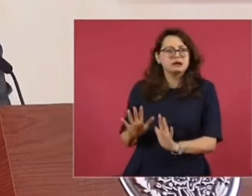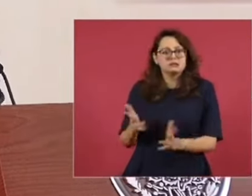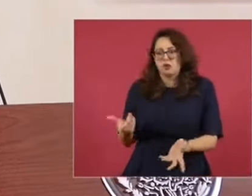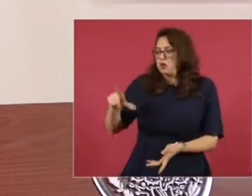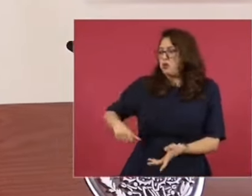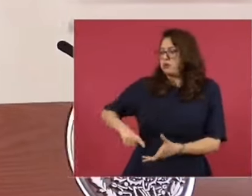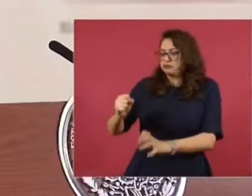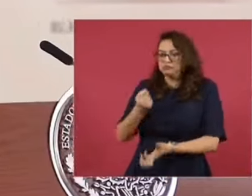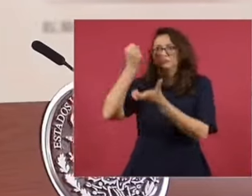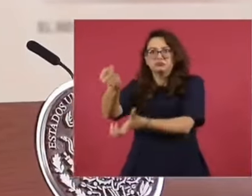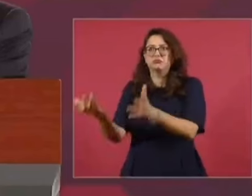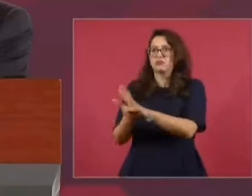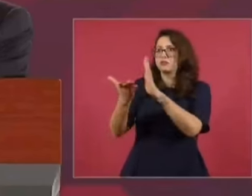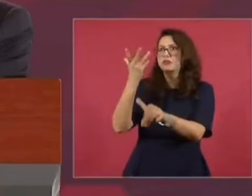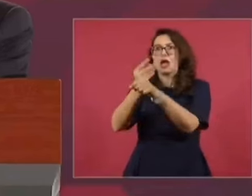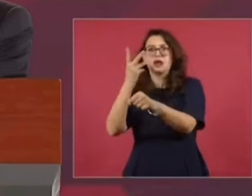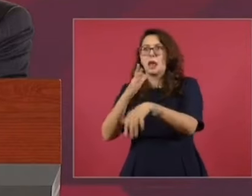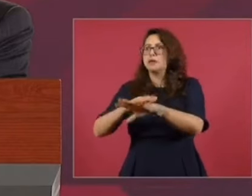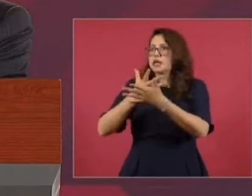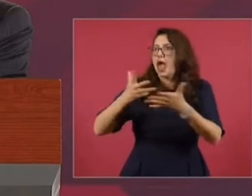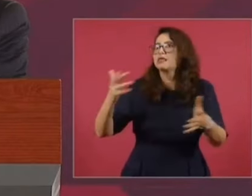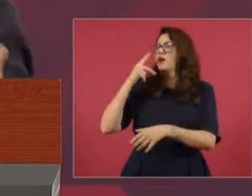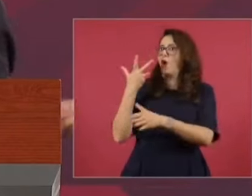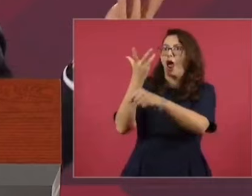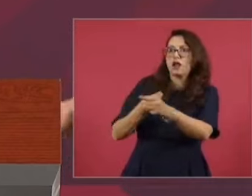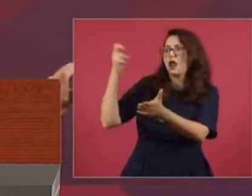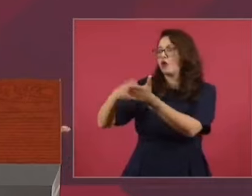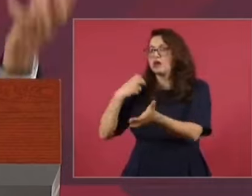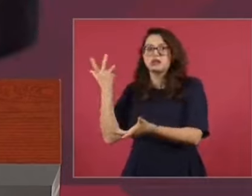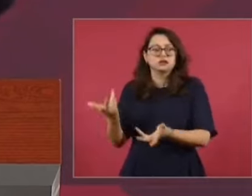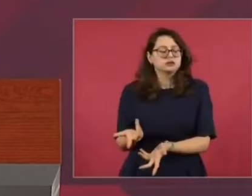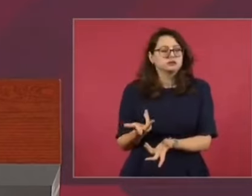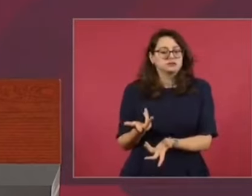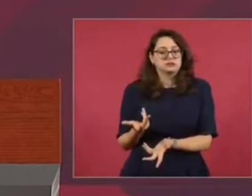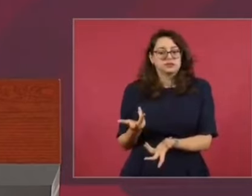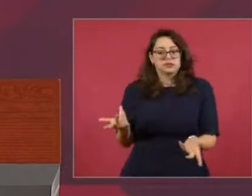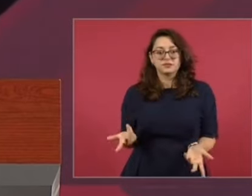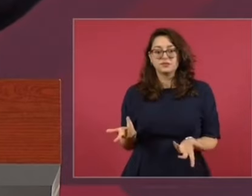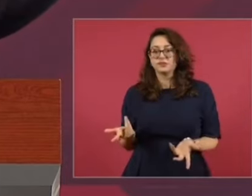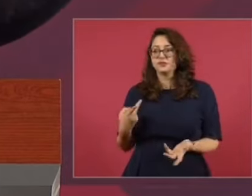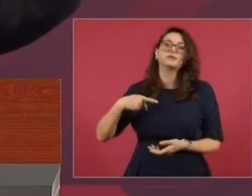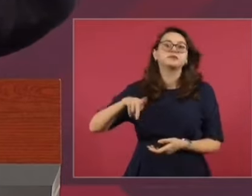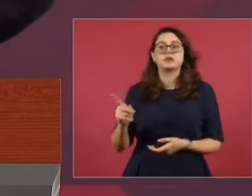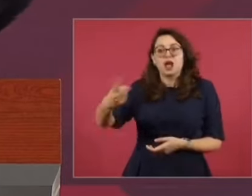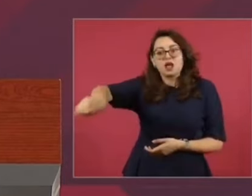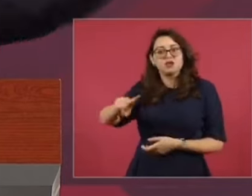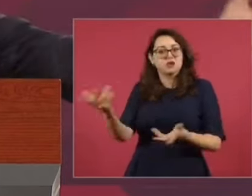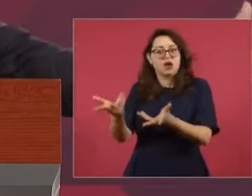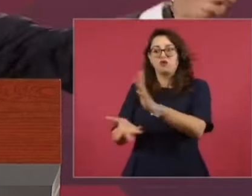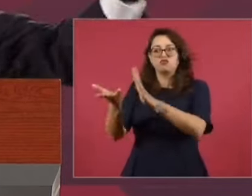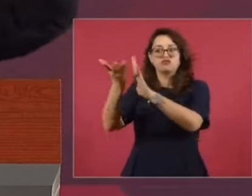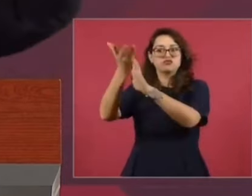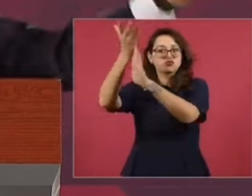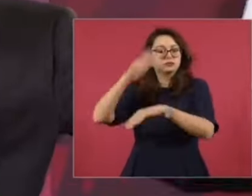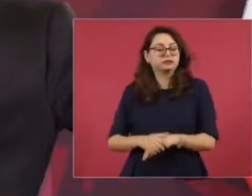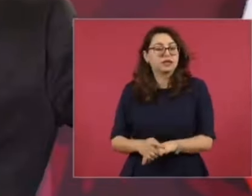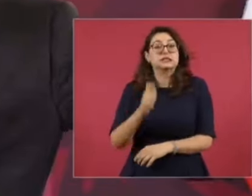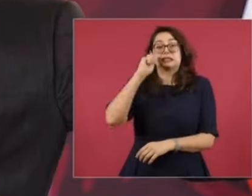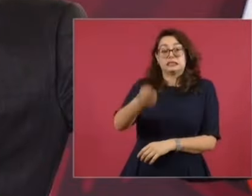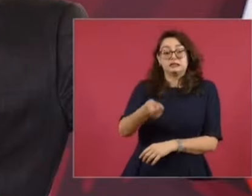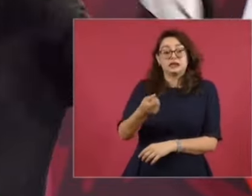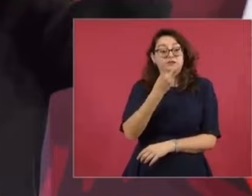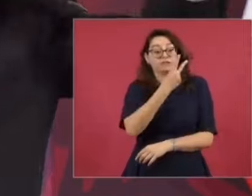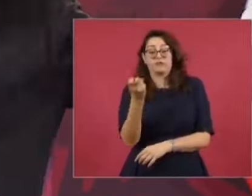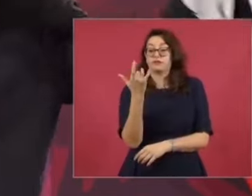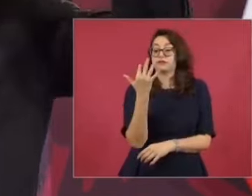para ampliarla, para mejorarla, pero es que no haga toda la construcción de las 250 mil